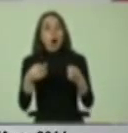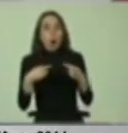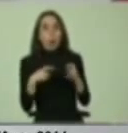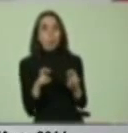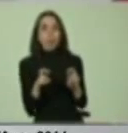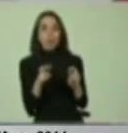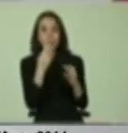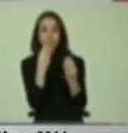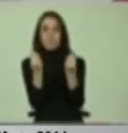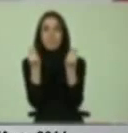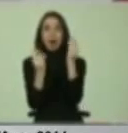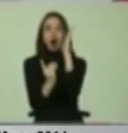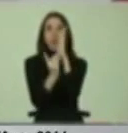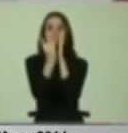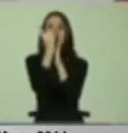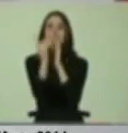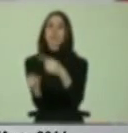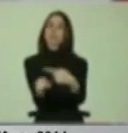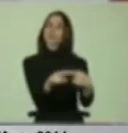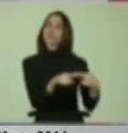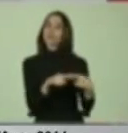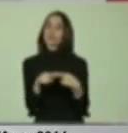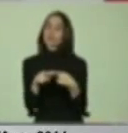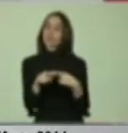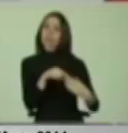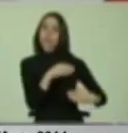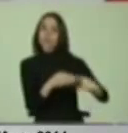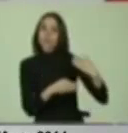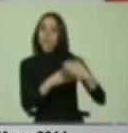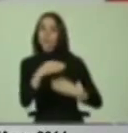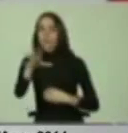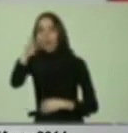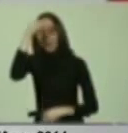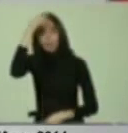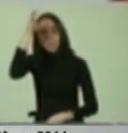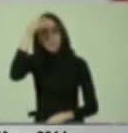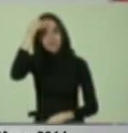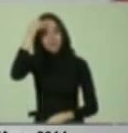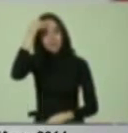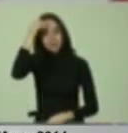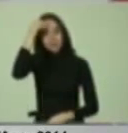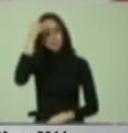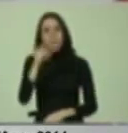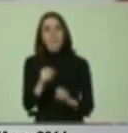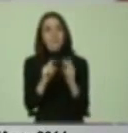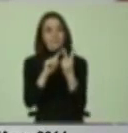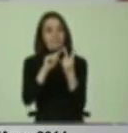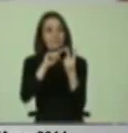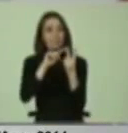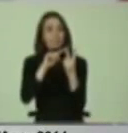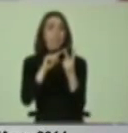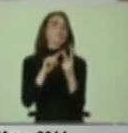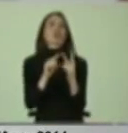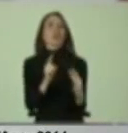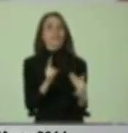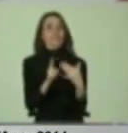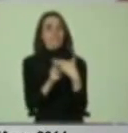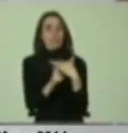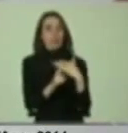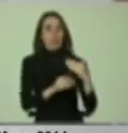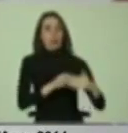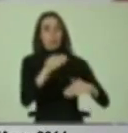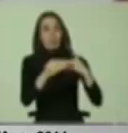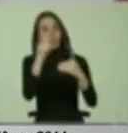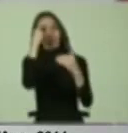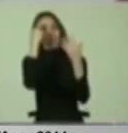enriquecer el desarrollo de las sociedades y de los procesos de aprendizaje. El segundo elemento es que la inclusión es un proceso que